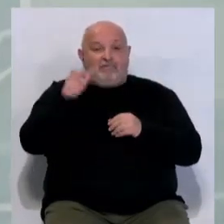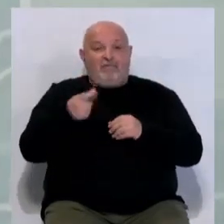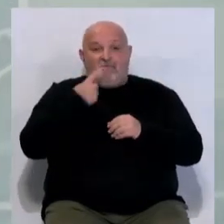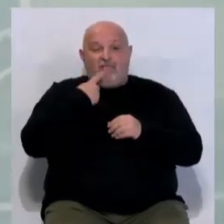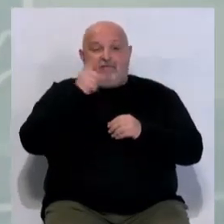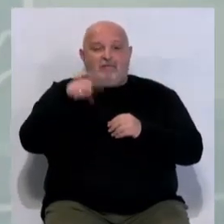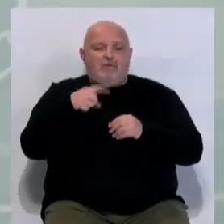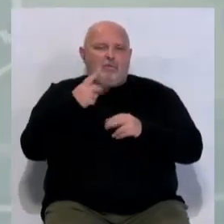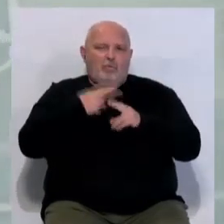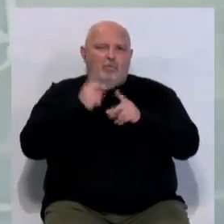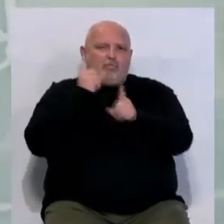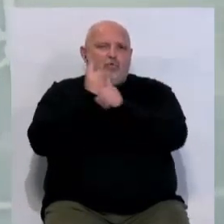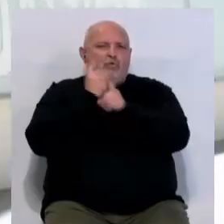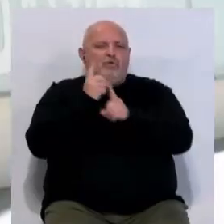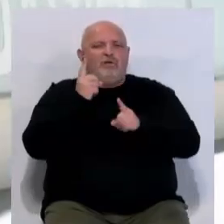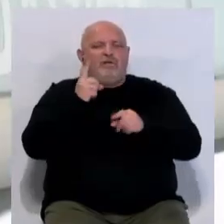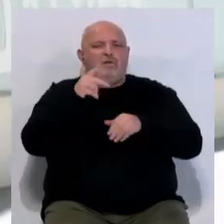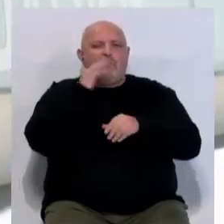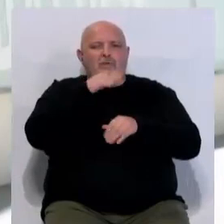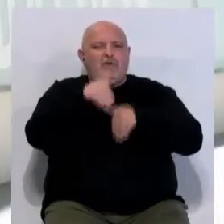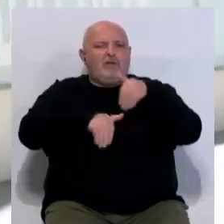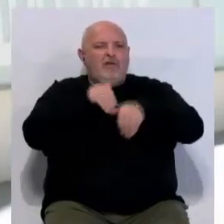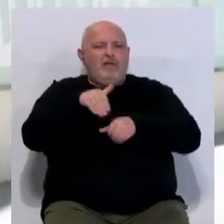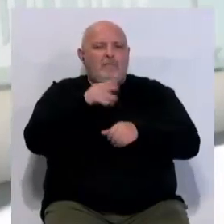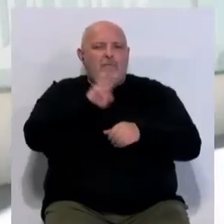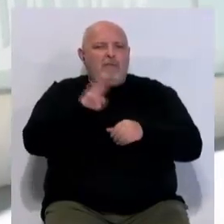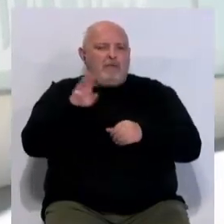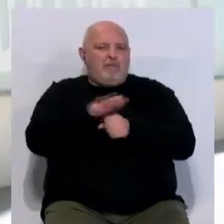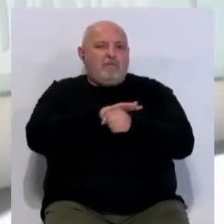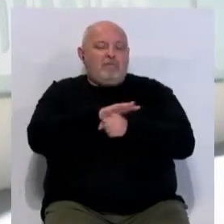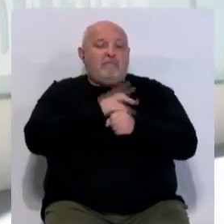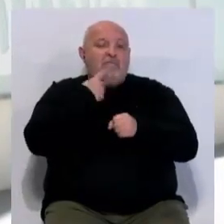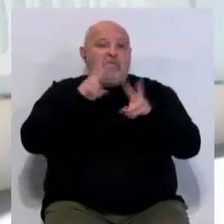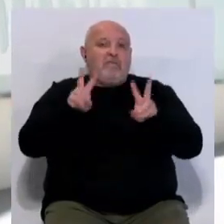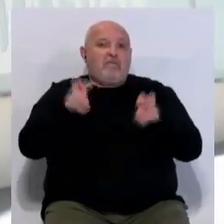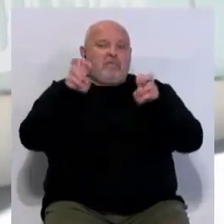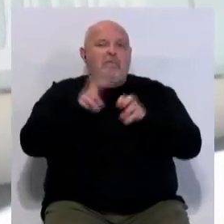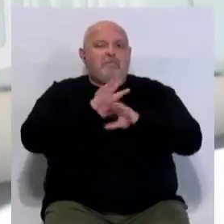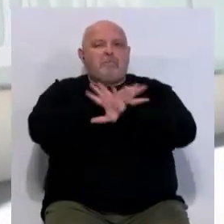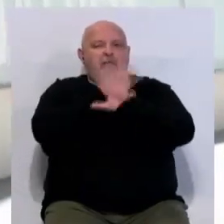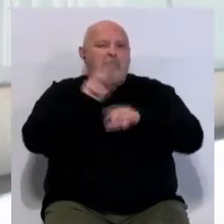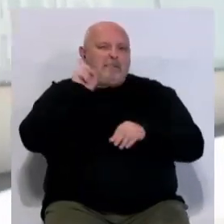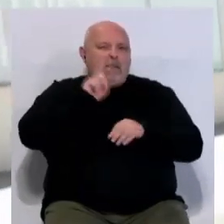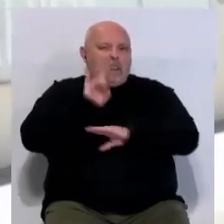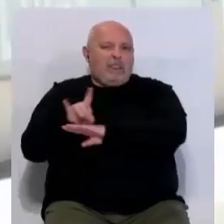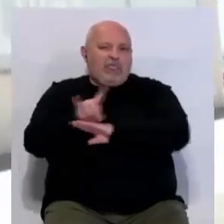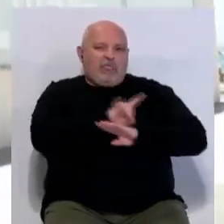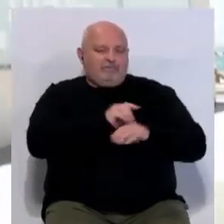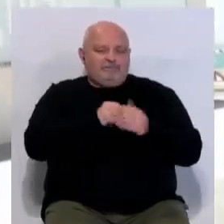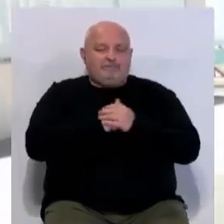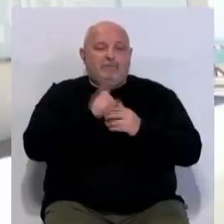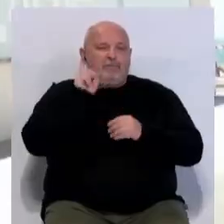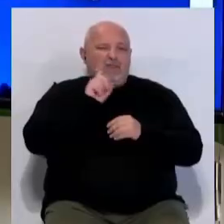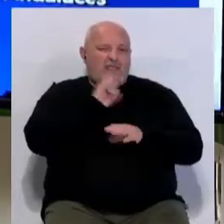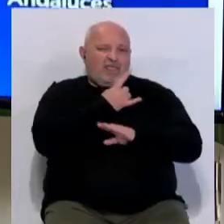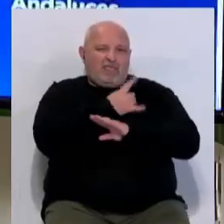criticado también duramente el compromiso electoral del PP provincial, que ha descrito como compendio de mentiras. El compendio de